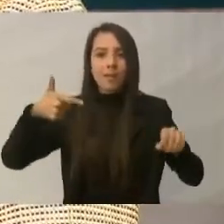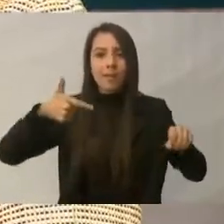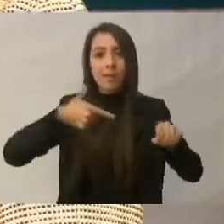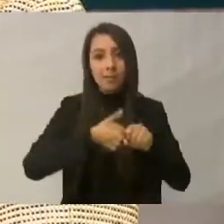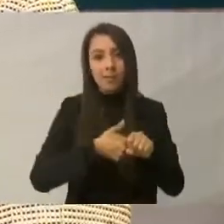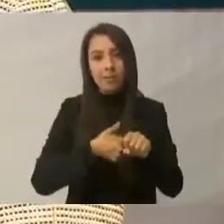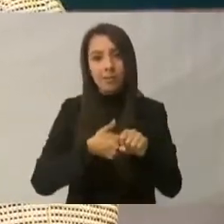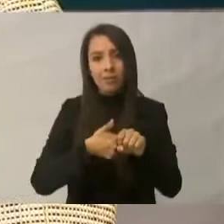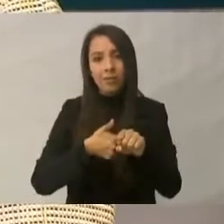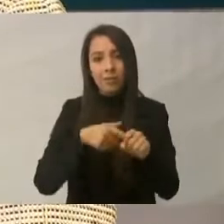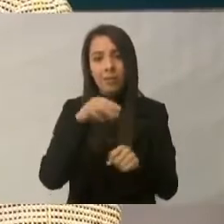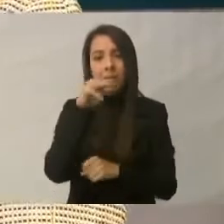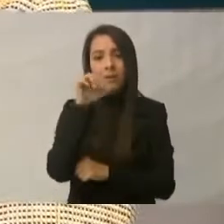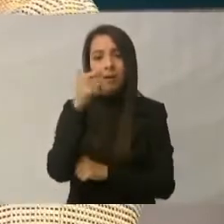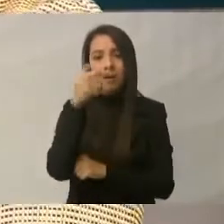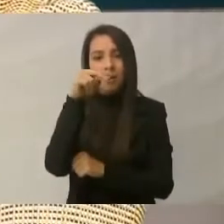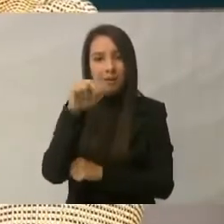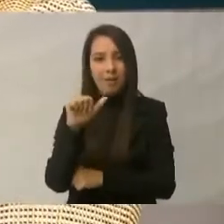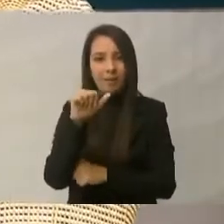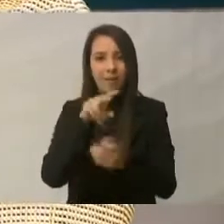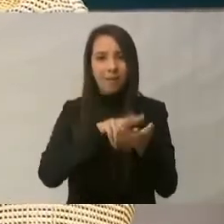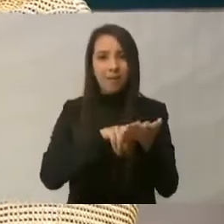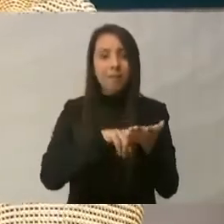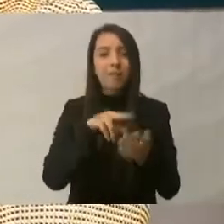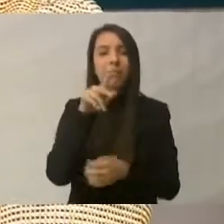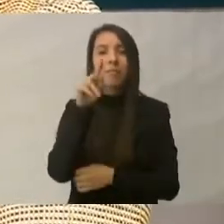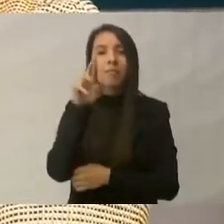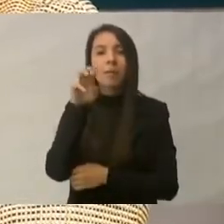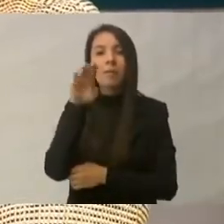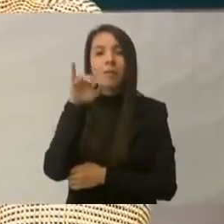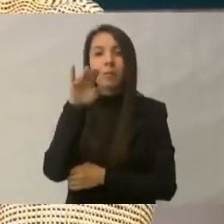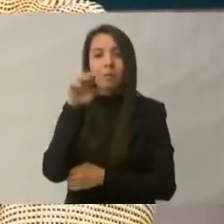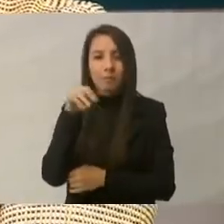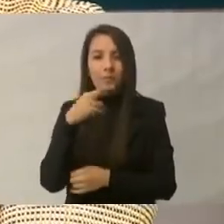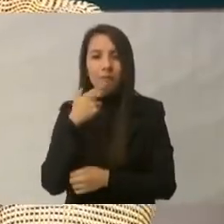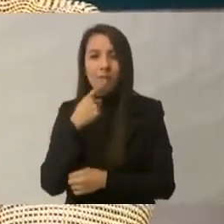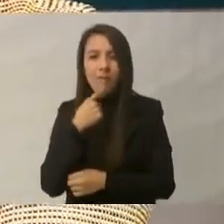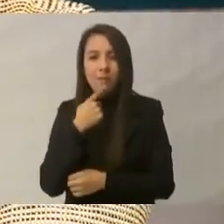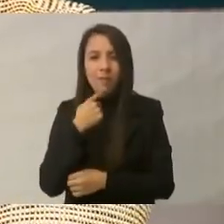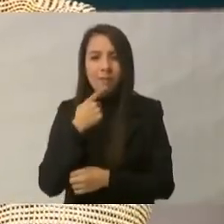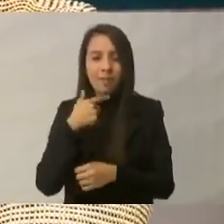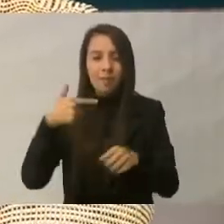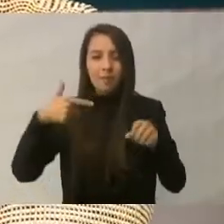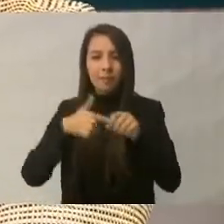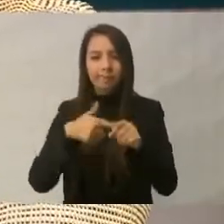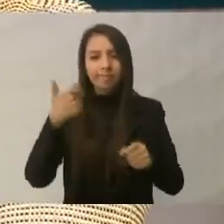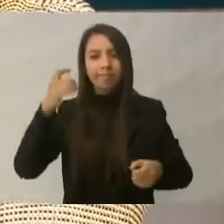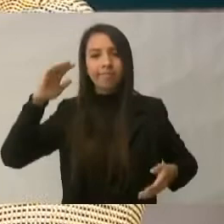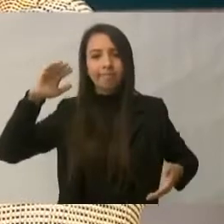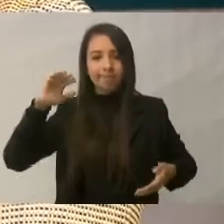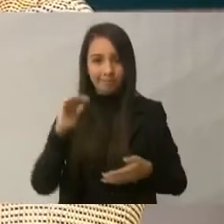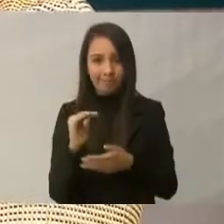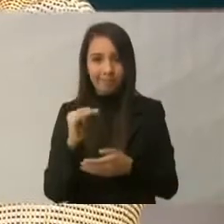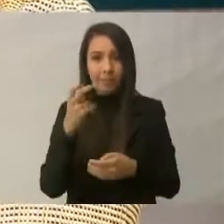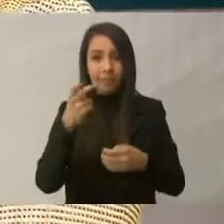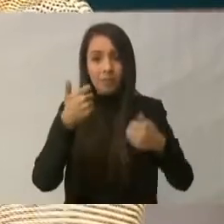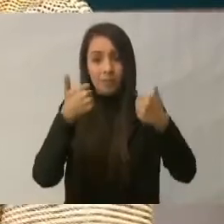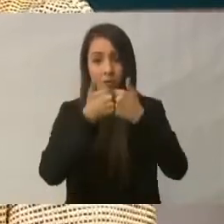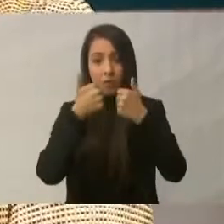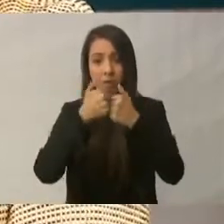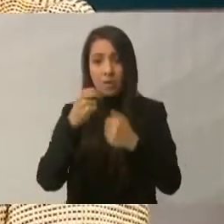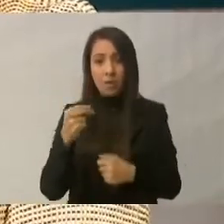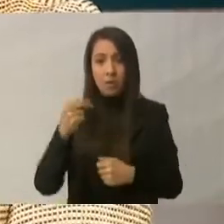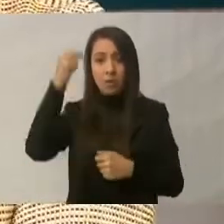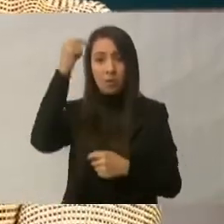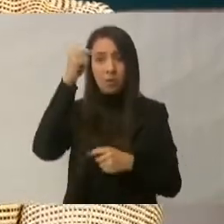y premio. A casi dos años de la puesta en marcha del programa de la Zona Libre de la Frontera Norte, los